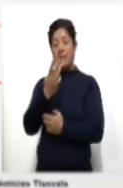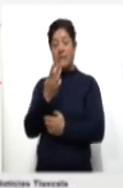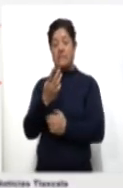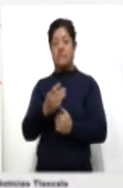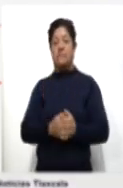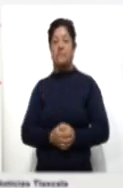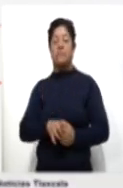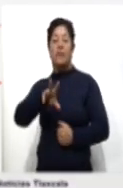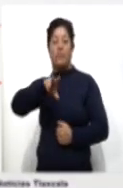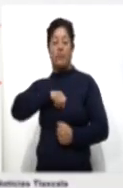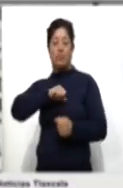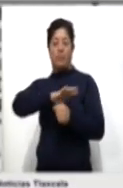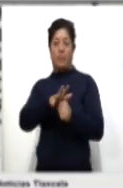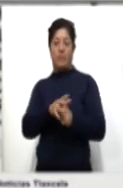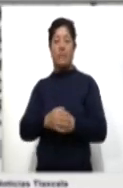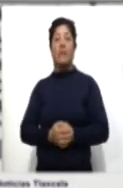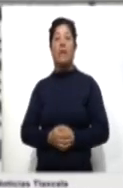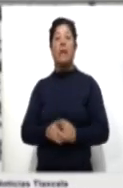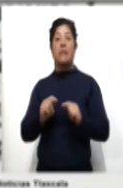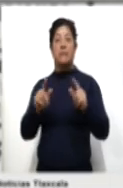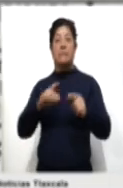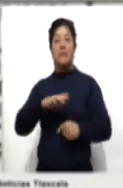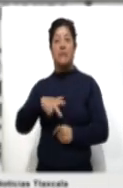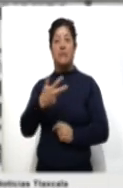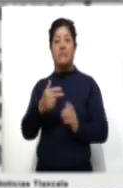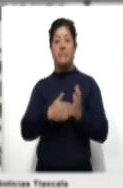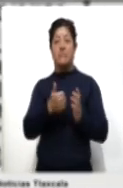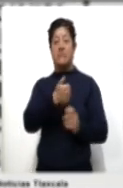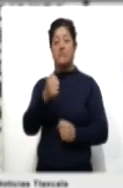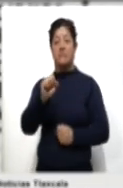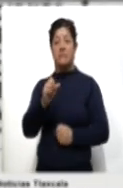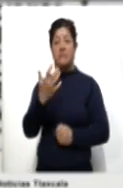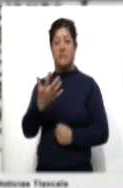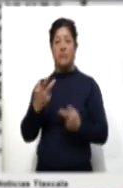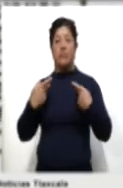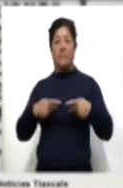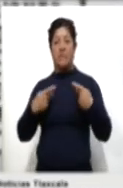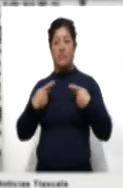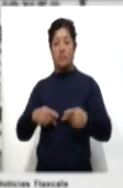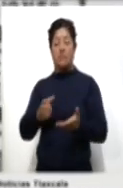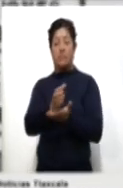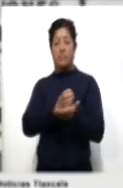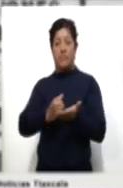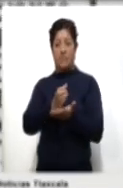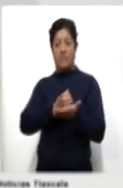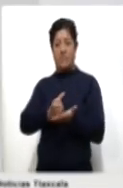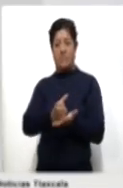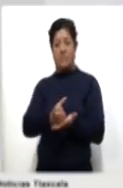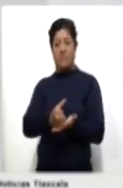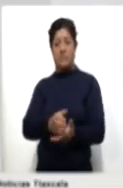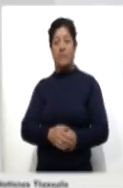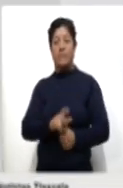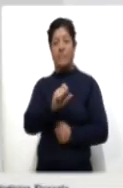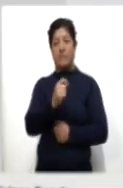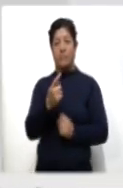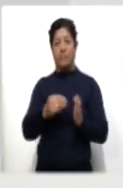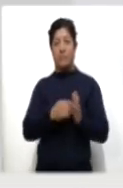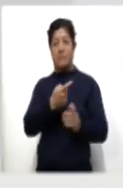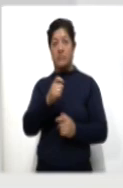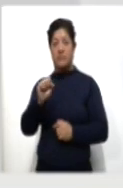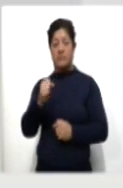entidades. De esta manera, el Estado registra 13.665 personas recuperadas, 21